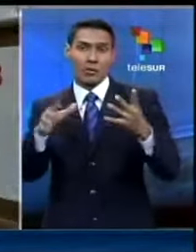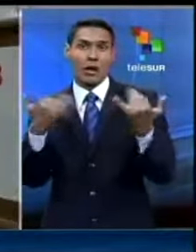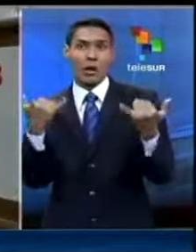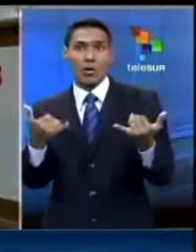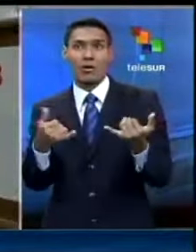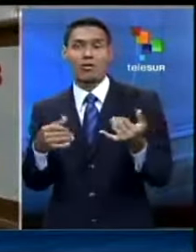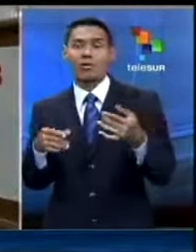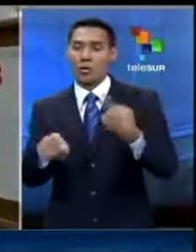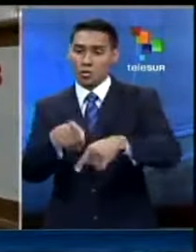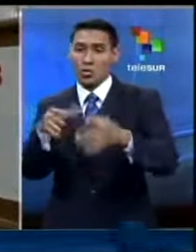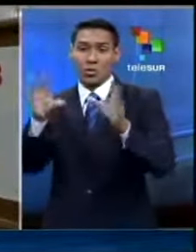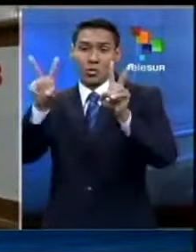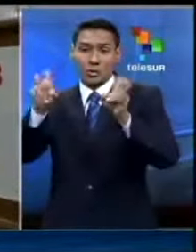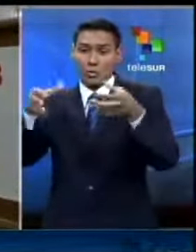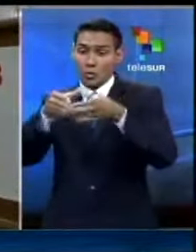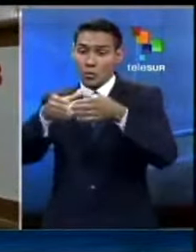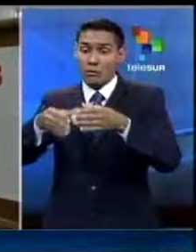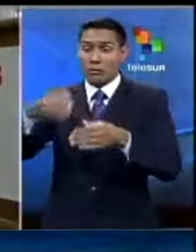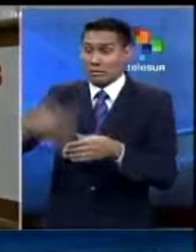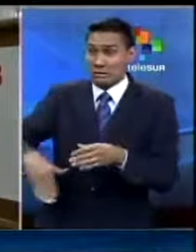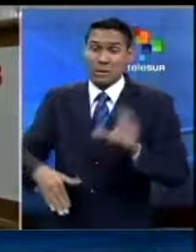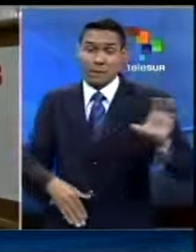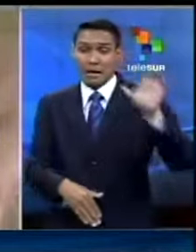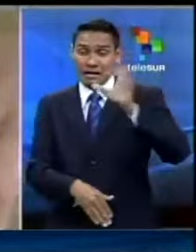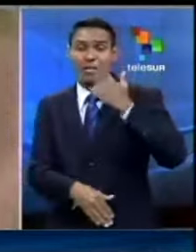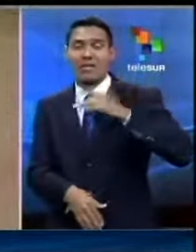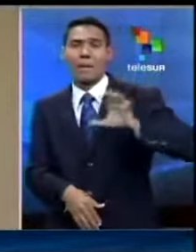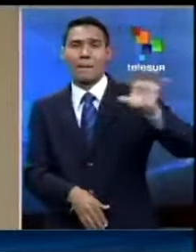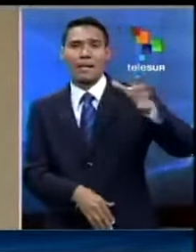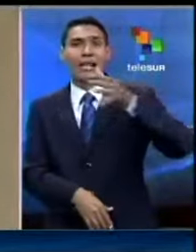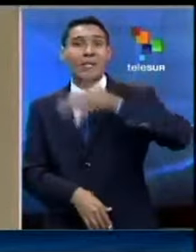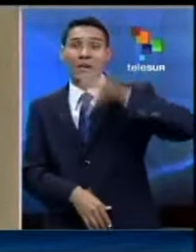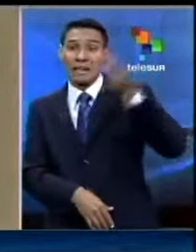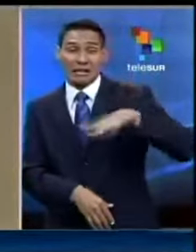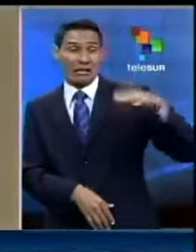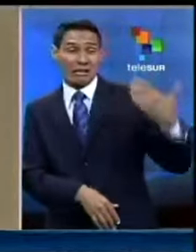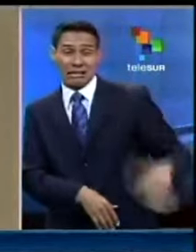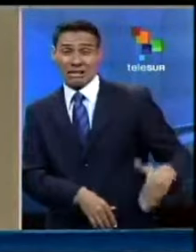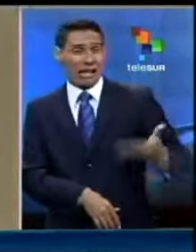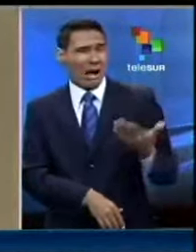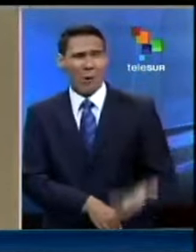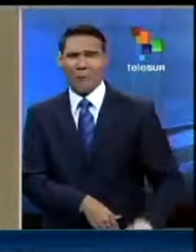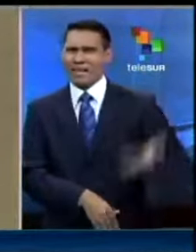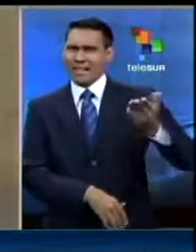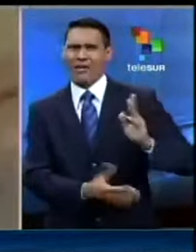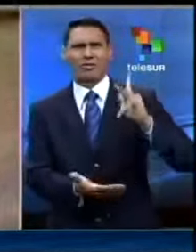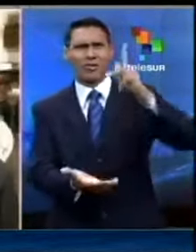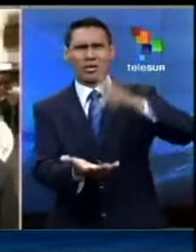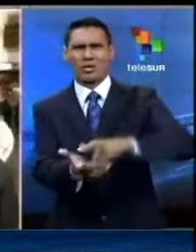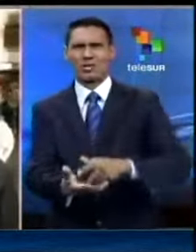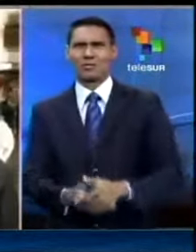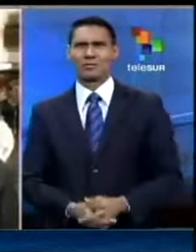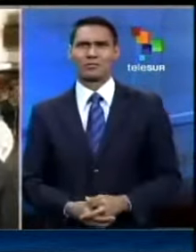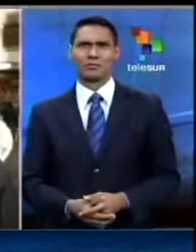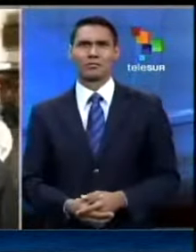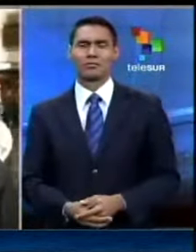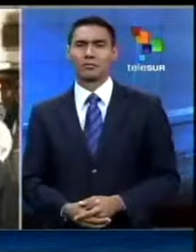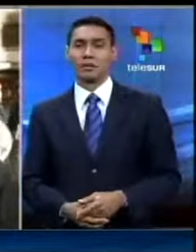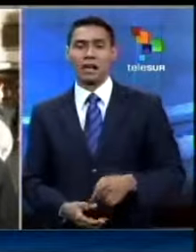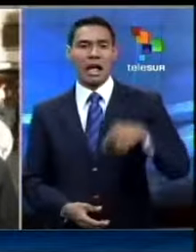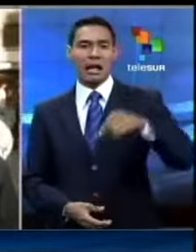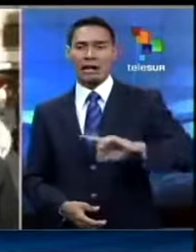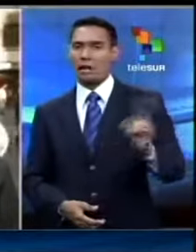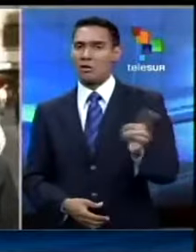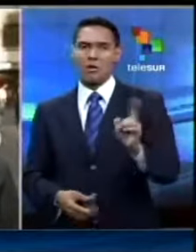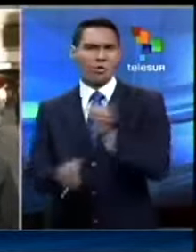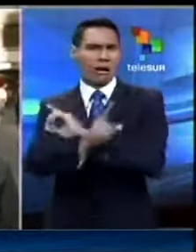formaciones de ultraderecha y en países como España, la llamada verdadera izquierda ha aumentado notablemente su votación. No va a cambiar el panorama,